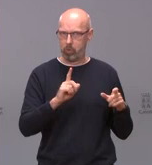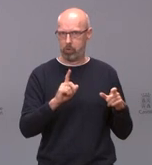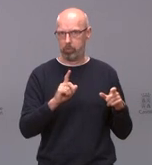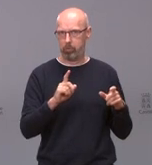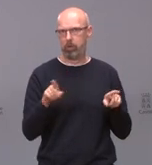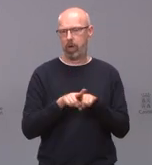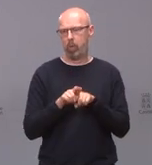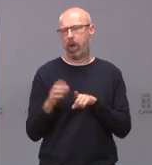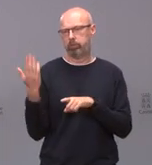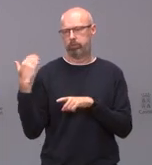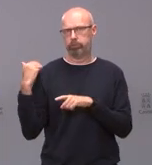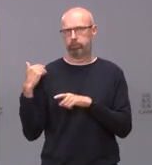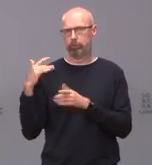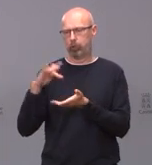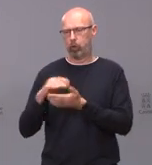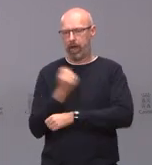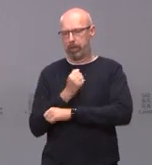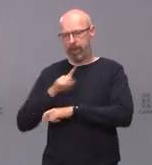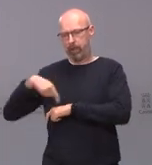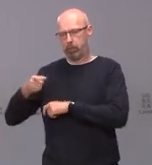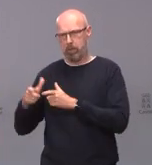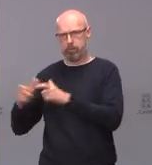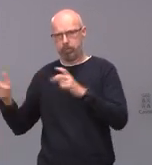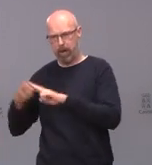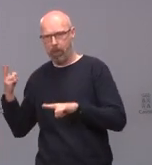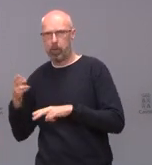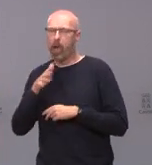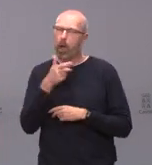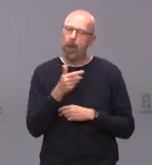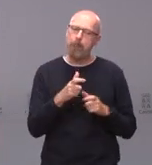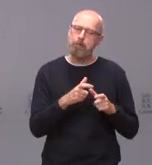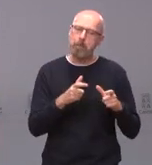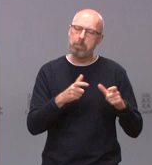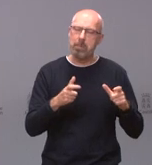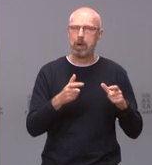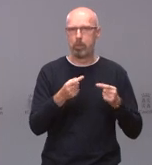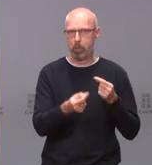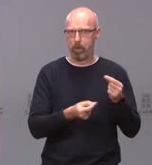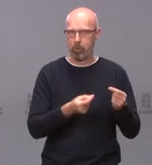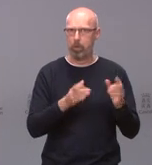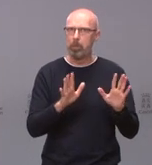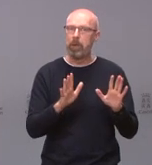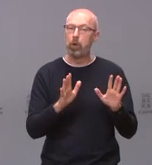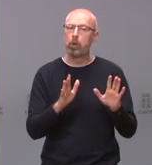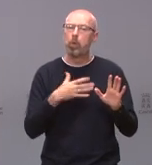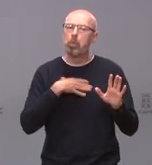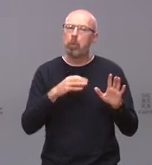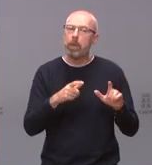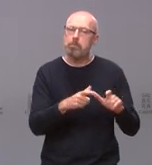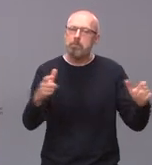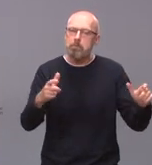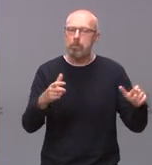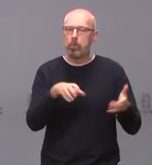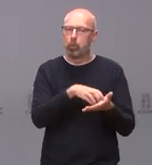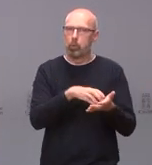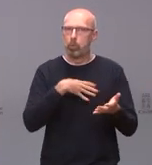después de las navidades pero no podemos descartar esto si no somos capaces de frenar el contacto